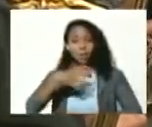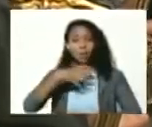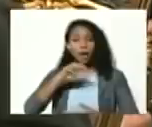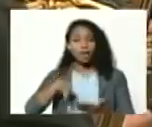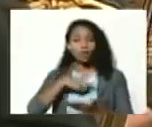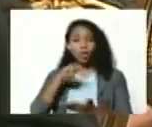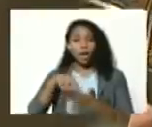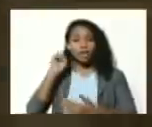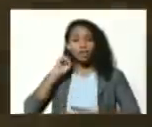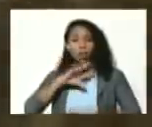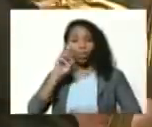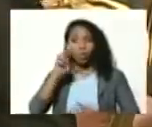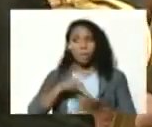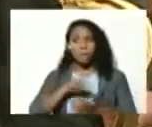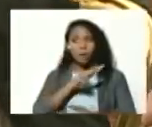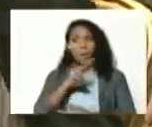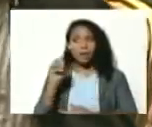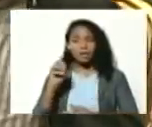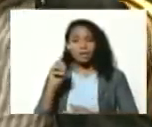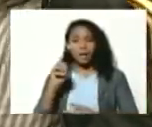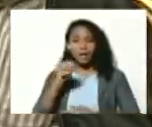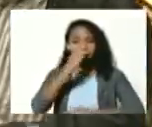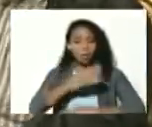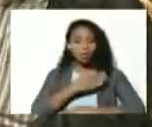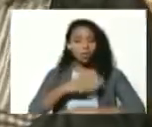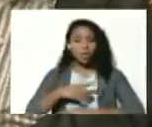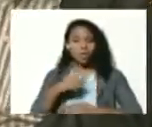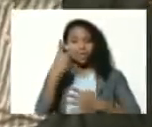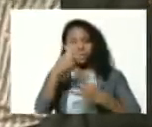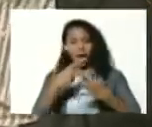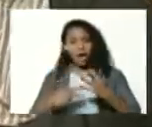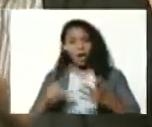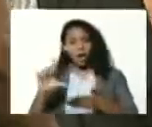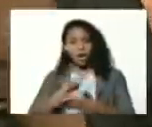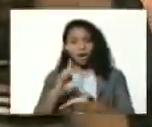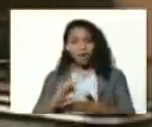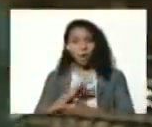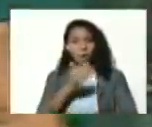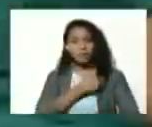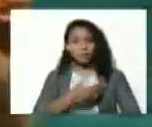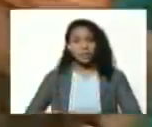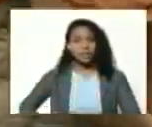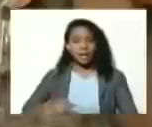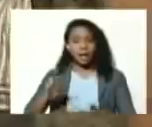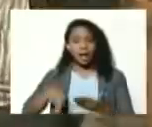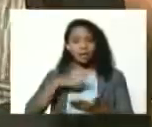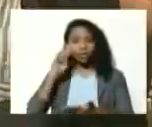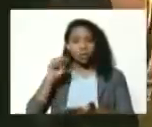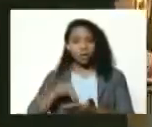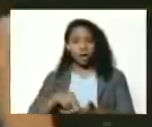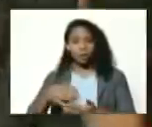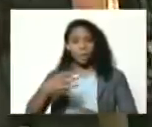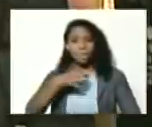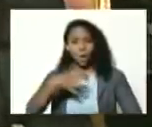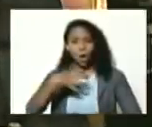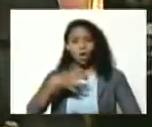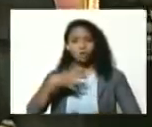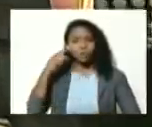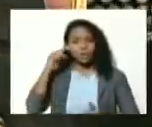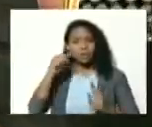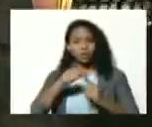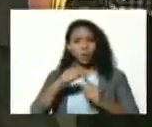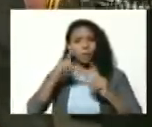de historia 2020 y el bautizo de varios libros el ejecutivo nacional premia a quienes han dedicado su vida